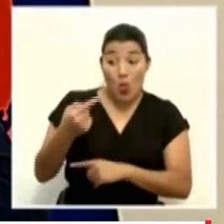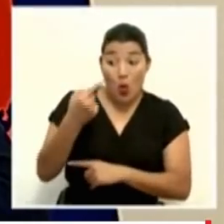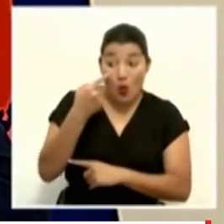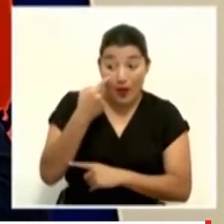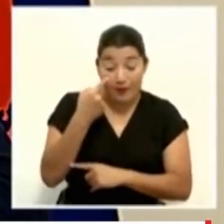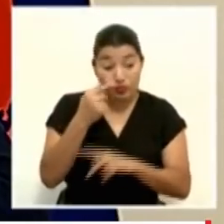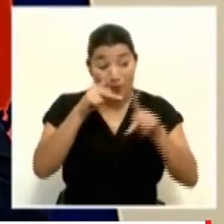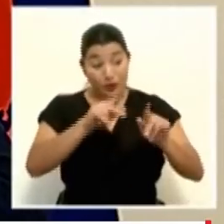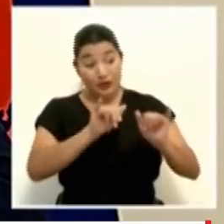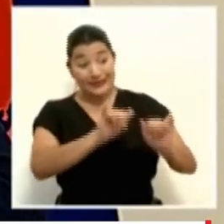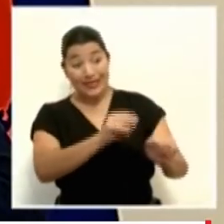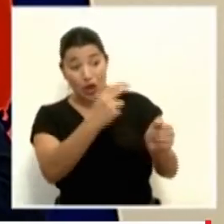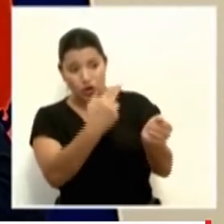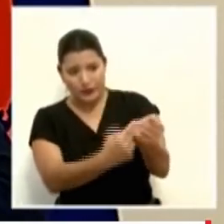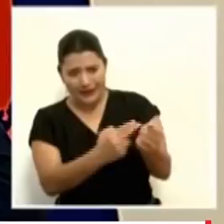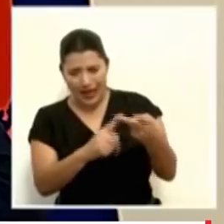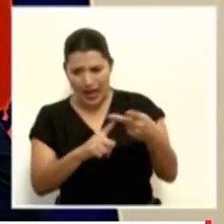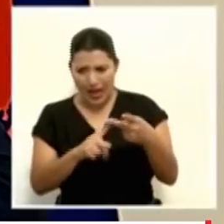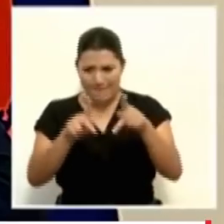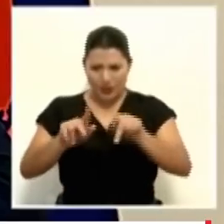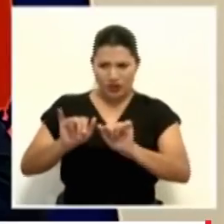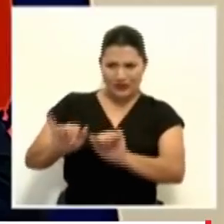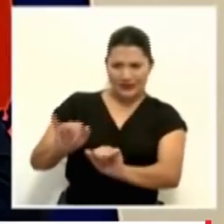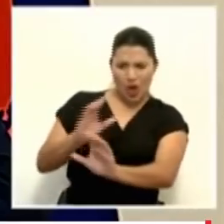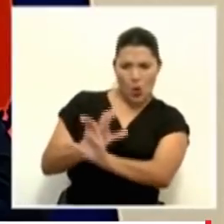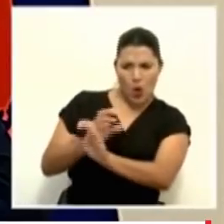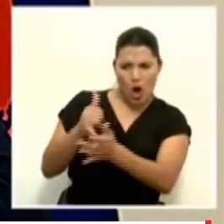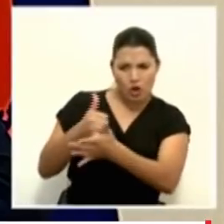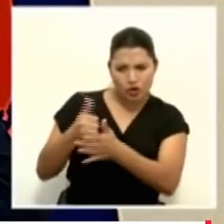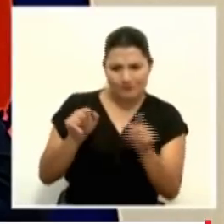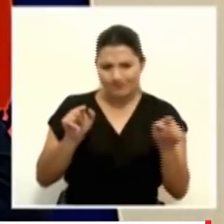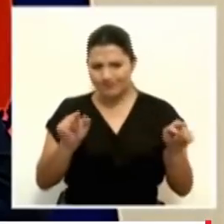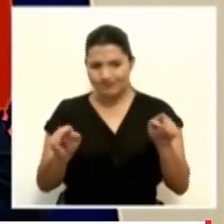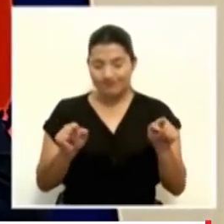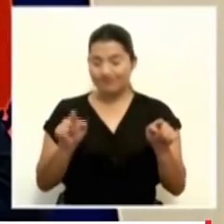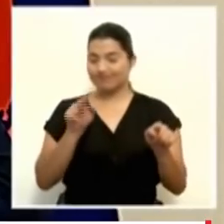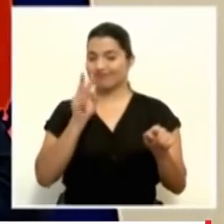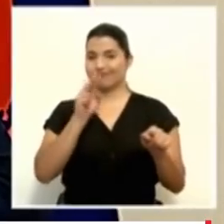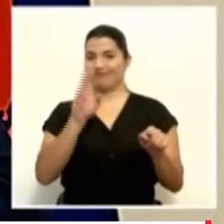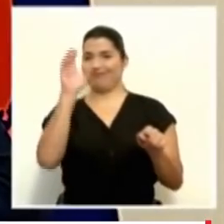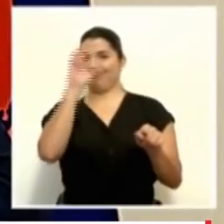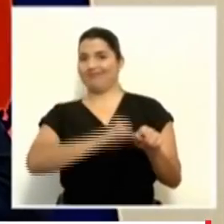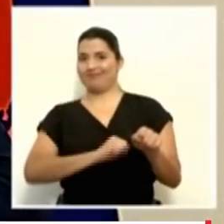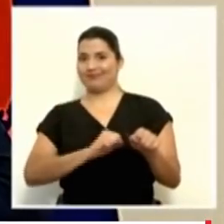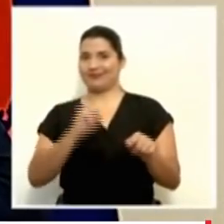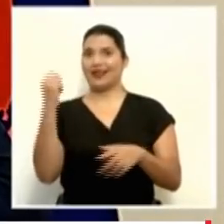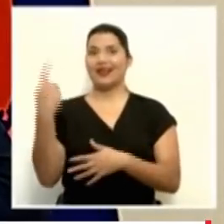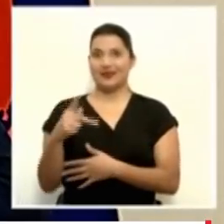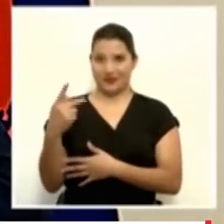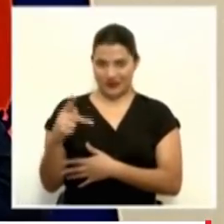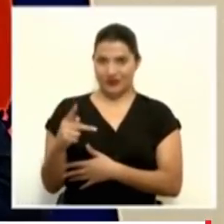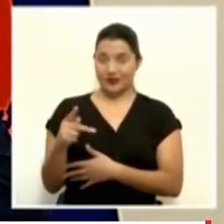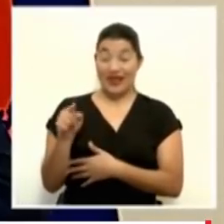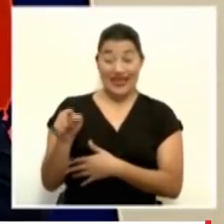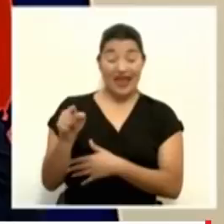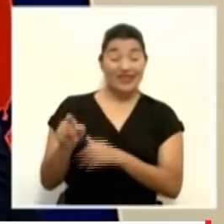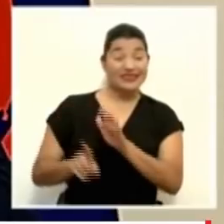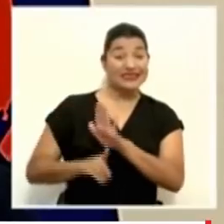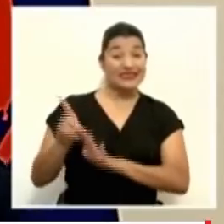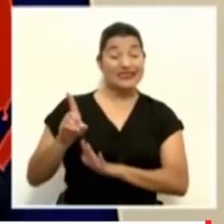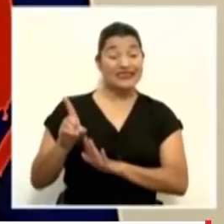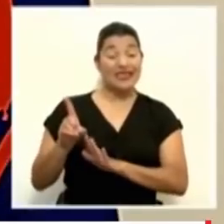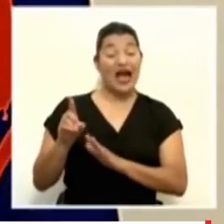los que fallecen, ahí se concentran de una forma impresionante los antecedentes de fumado. Entonces,